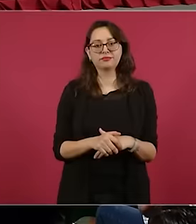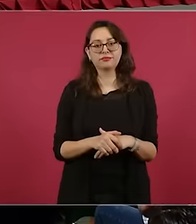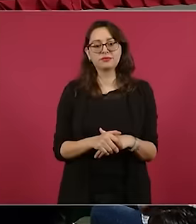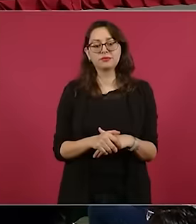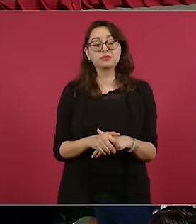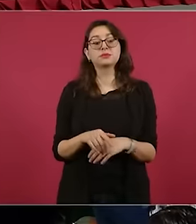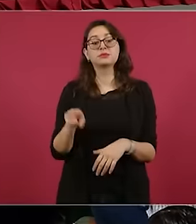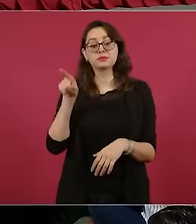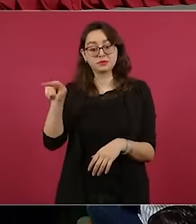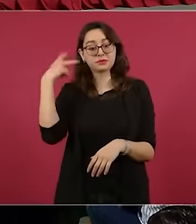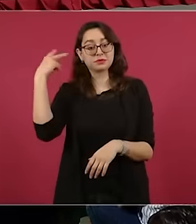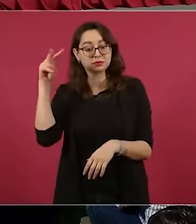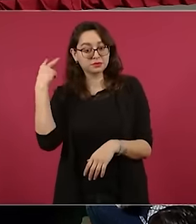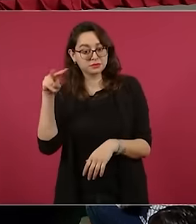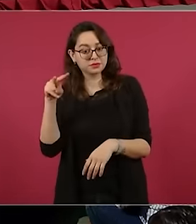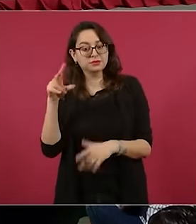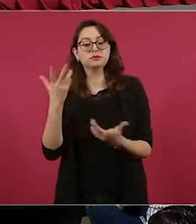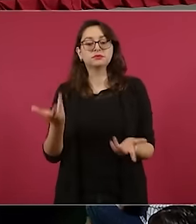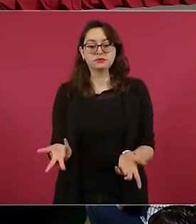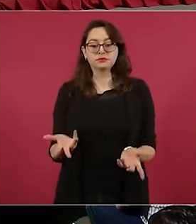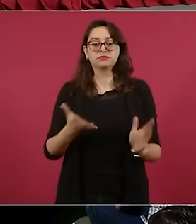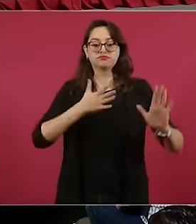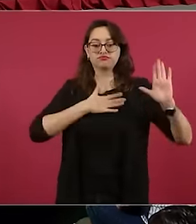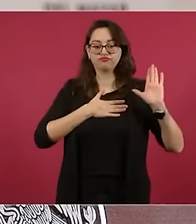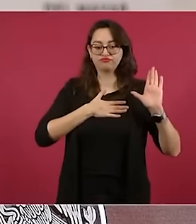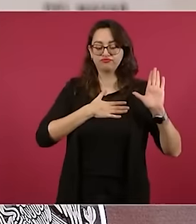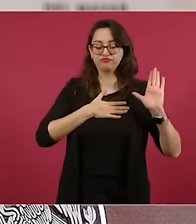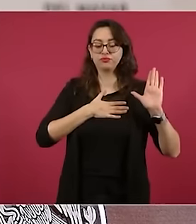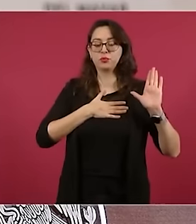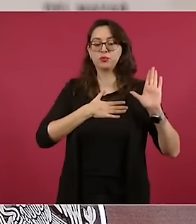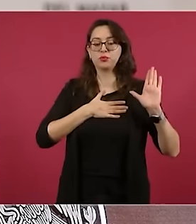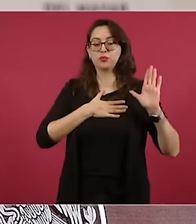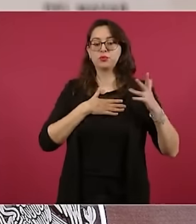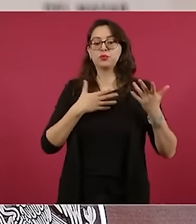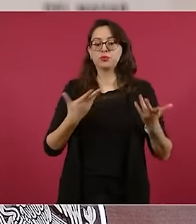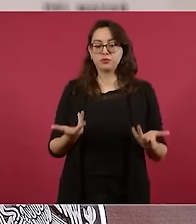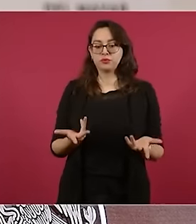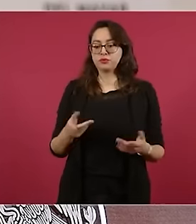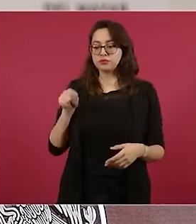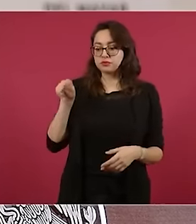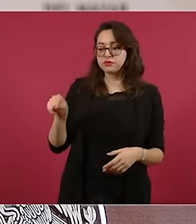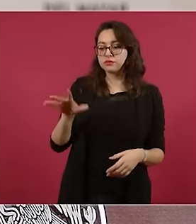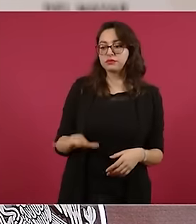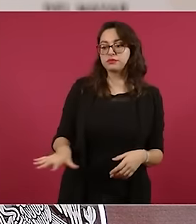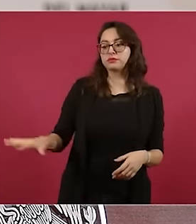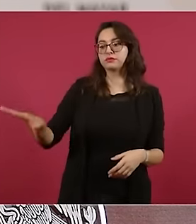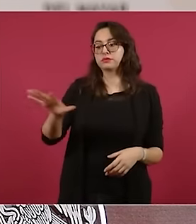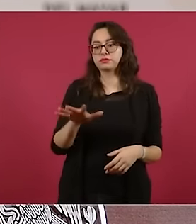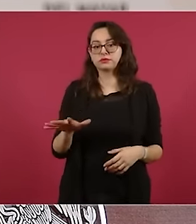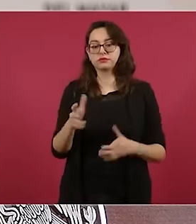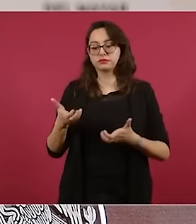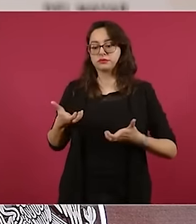En cumplimiento a los compromisos asumidos por el gobierno federal que permitieron la conclusión del tramo